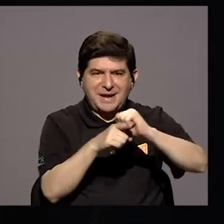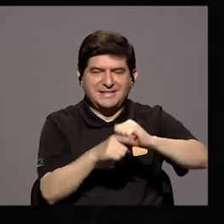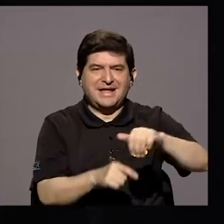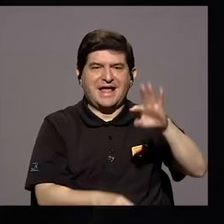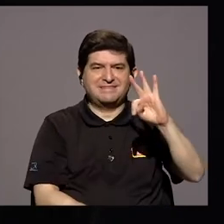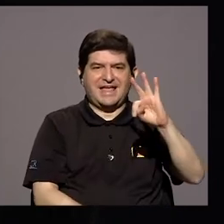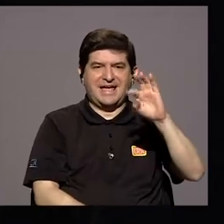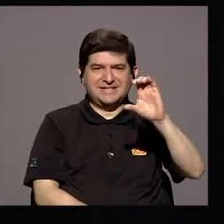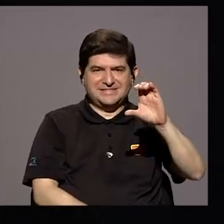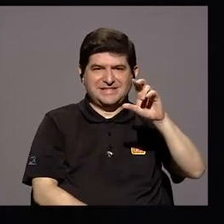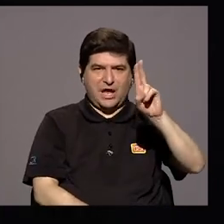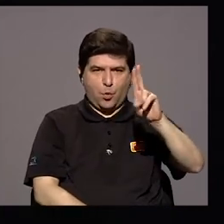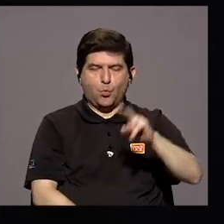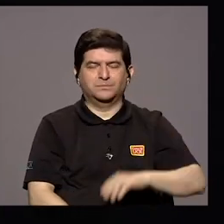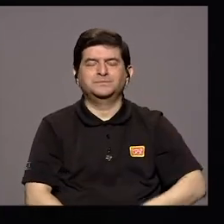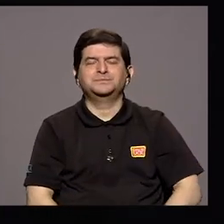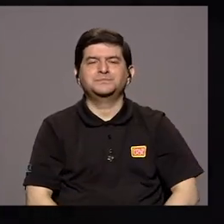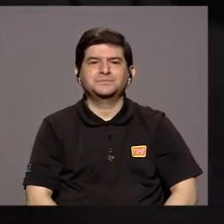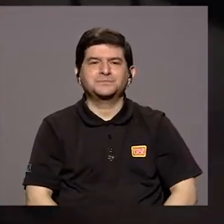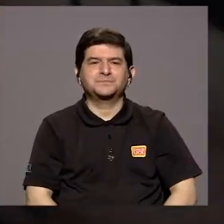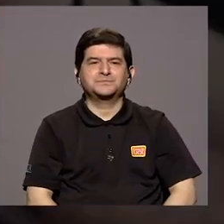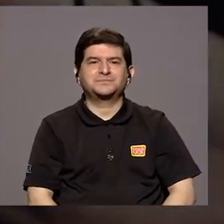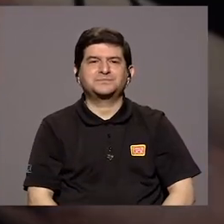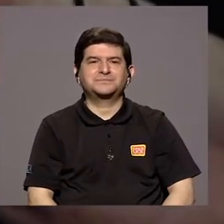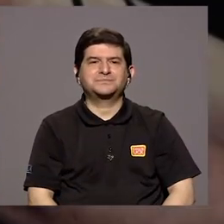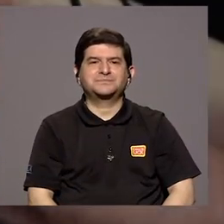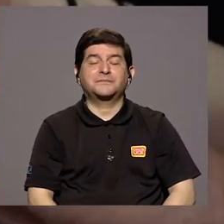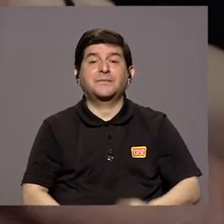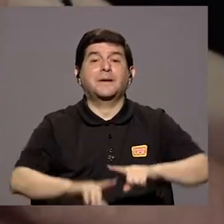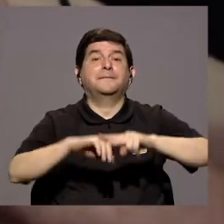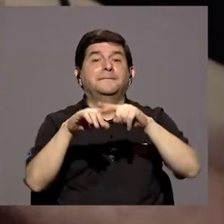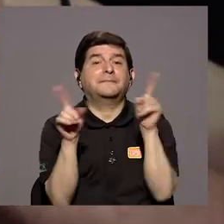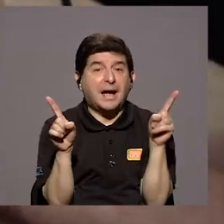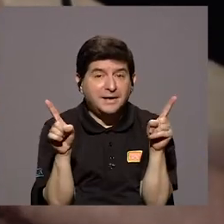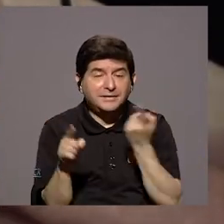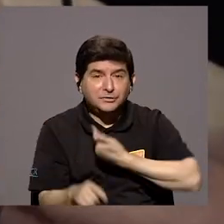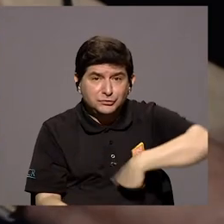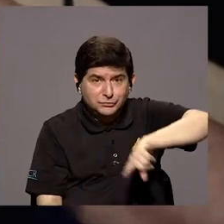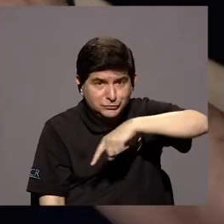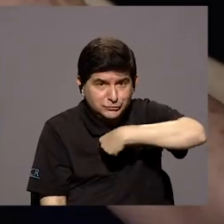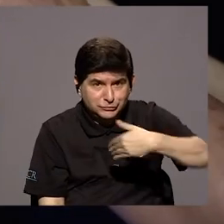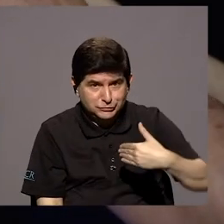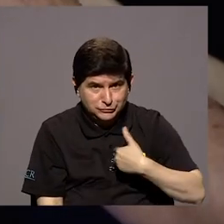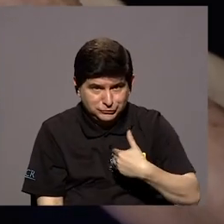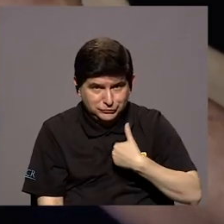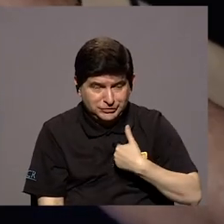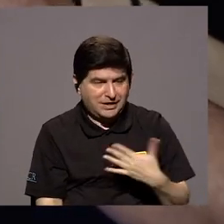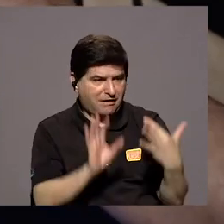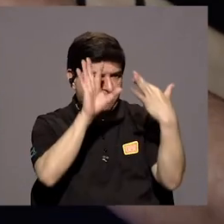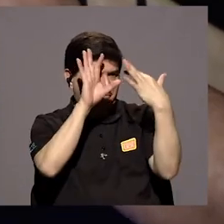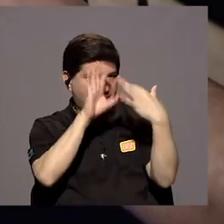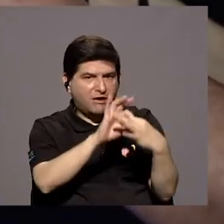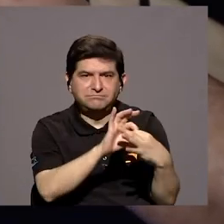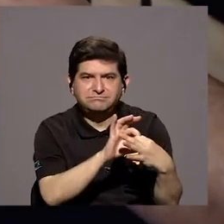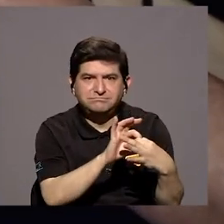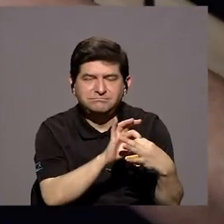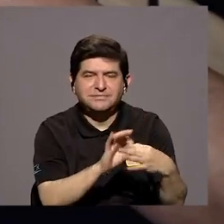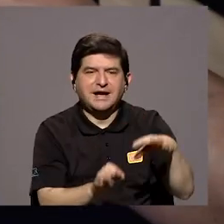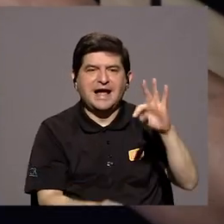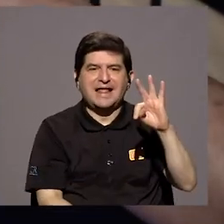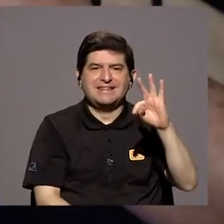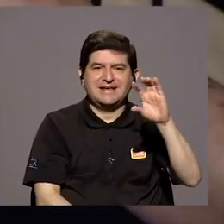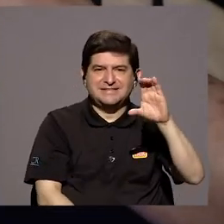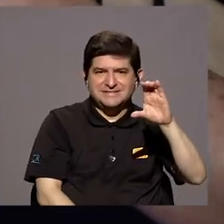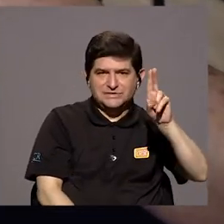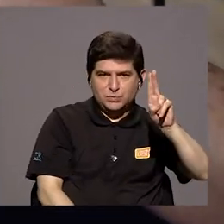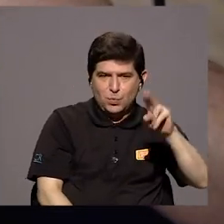Práctica Del TCU ¿Verdad? El Trabajo Comunal Universitario Pero Nosotros Tenemos Aunado Al